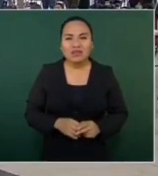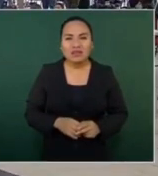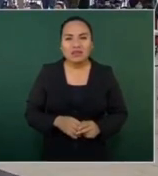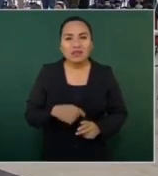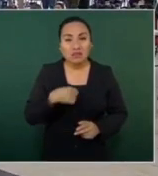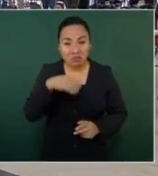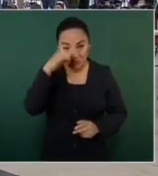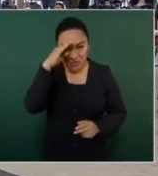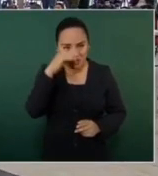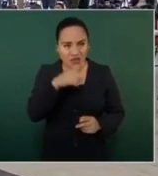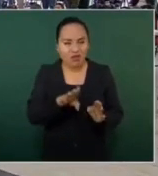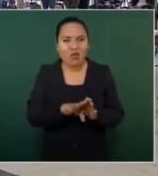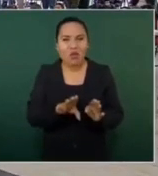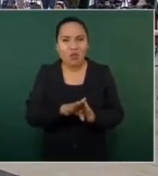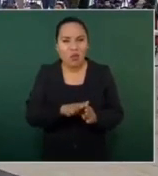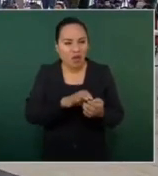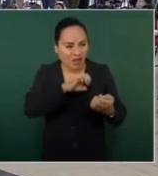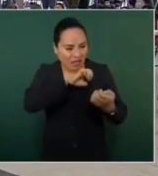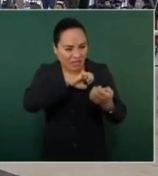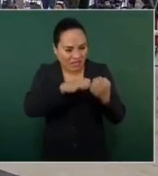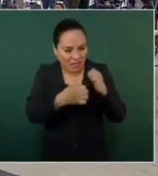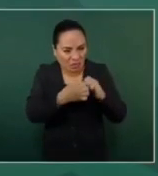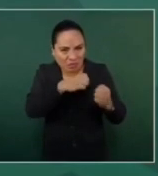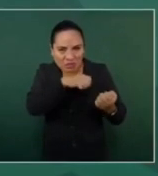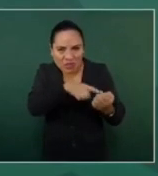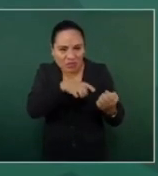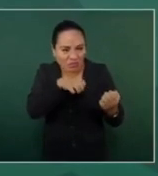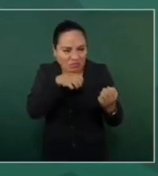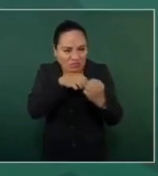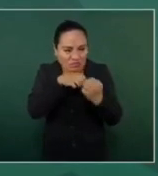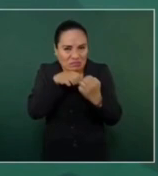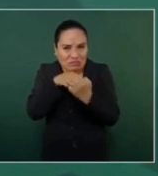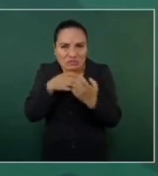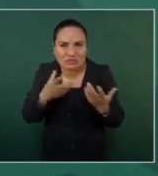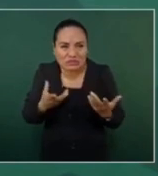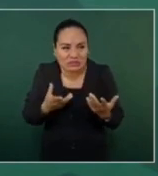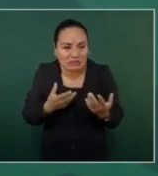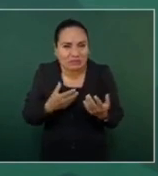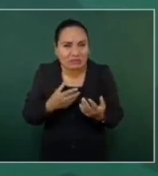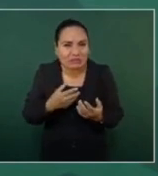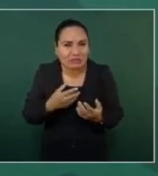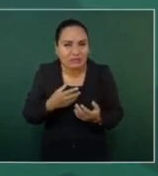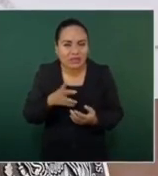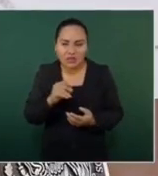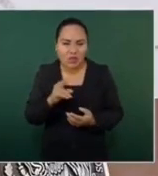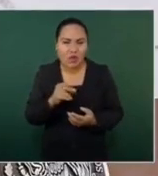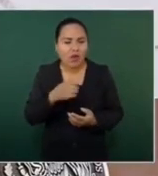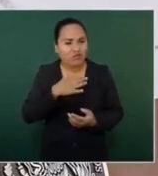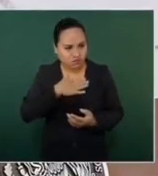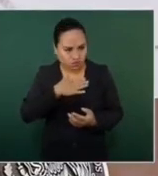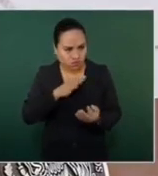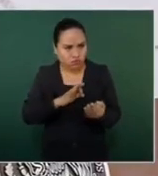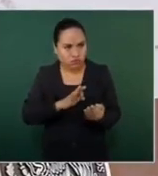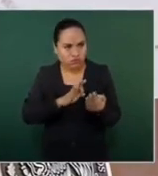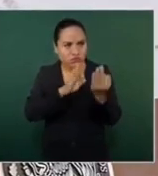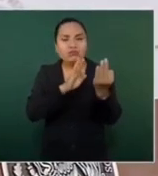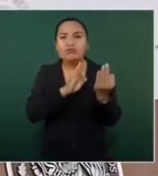no como enemigos, adversarios a